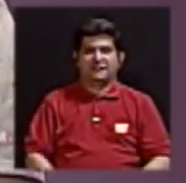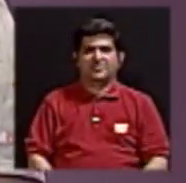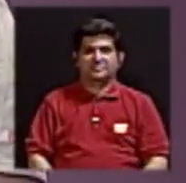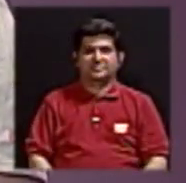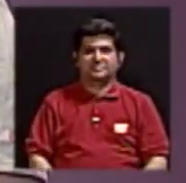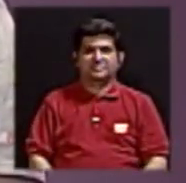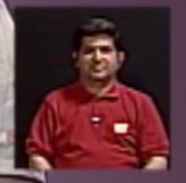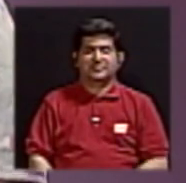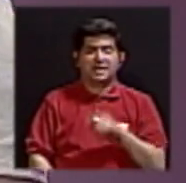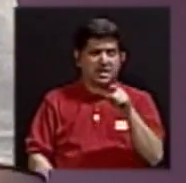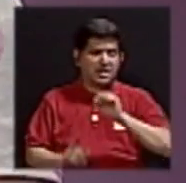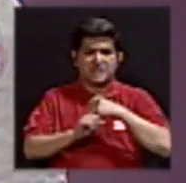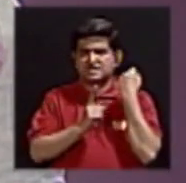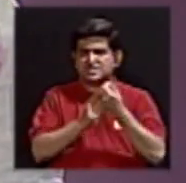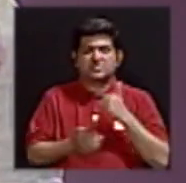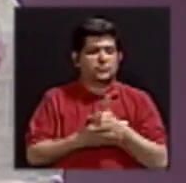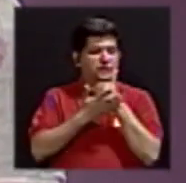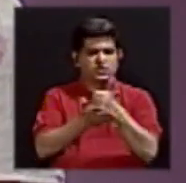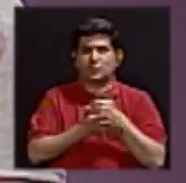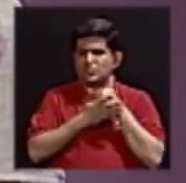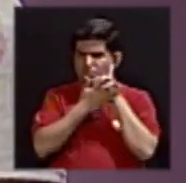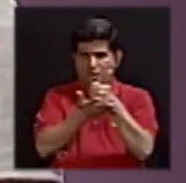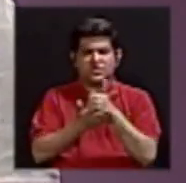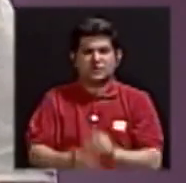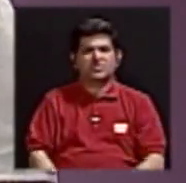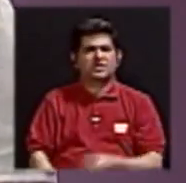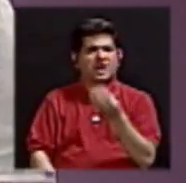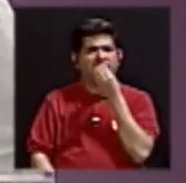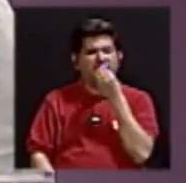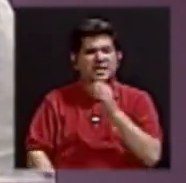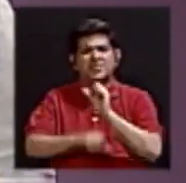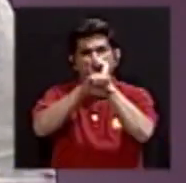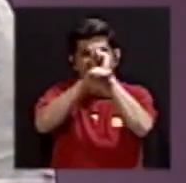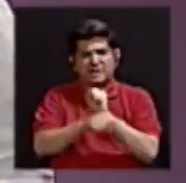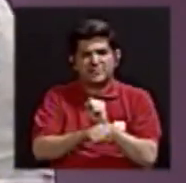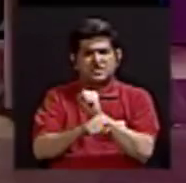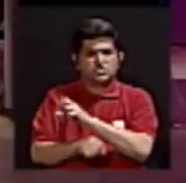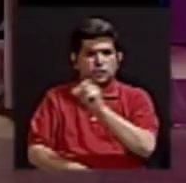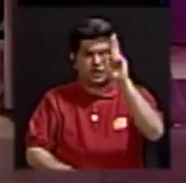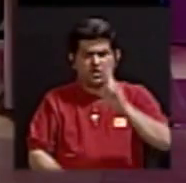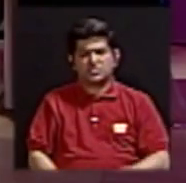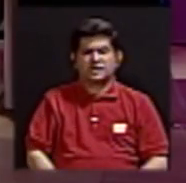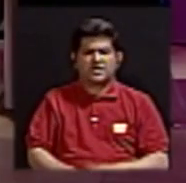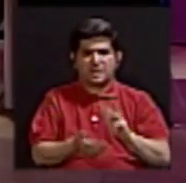no contribuyen, ¿verdad? alimentación tradicional costarricense, arroz, frijoles, picadillos,